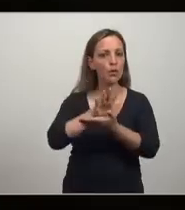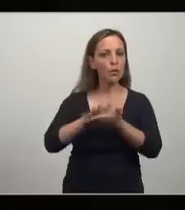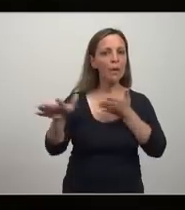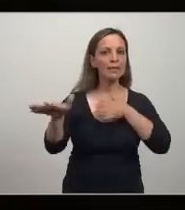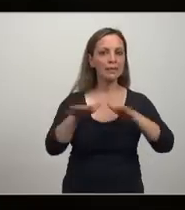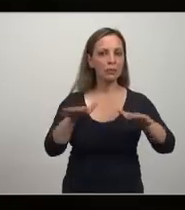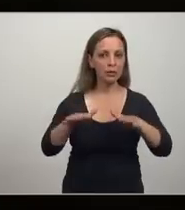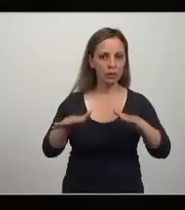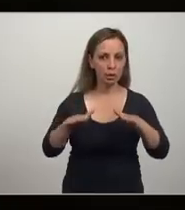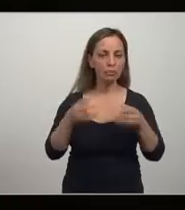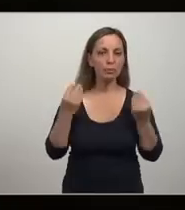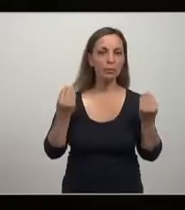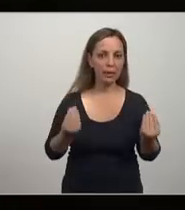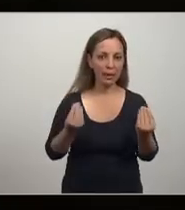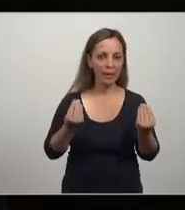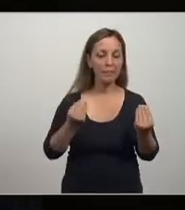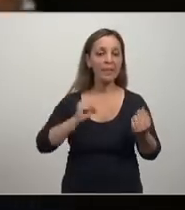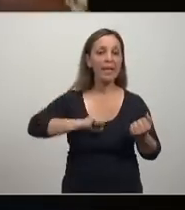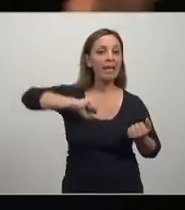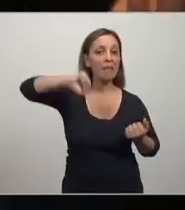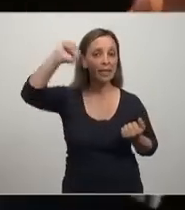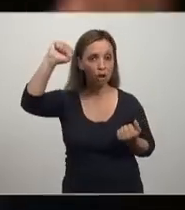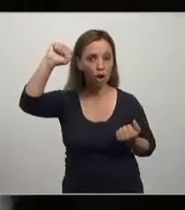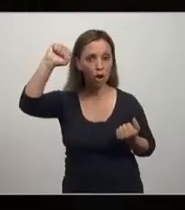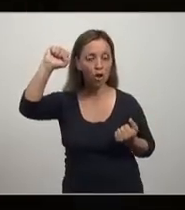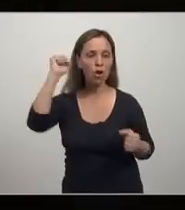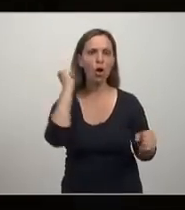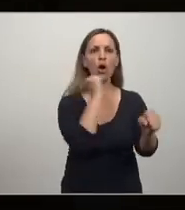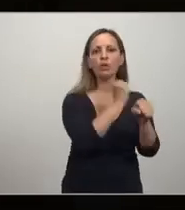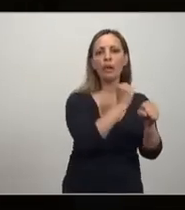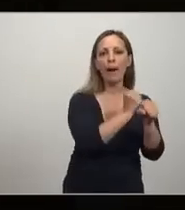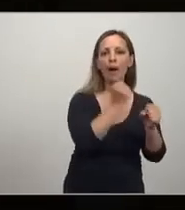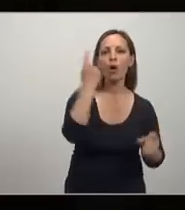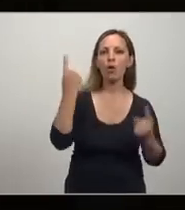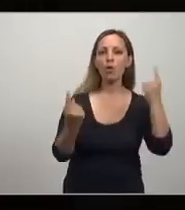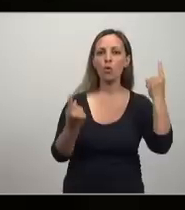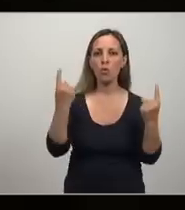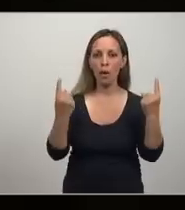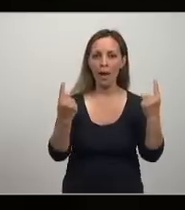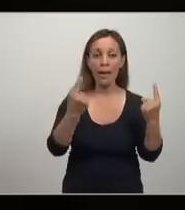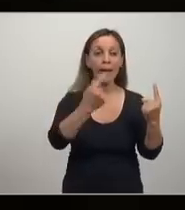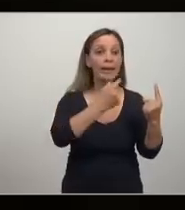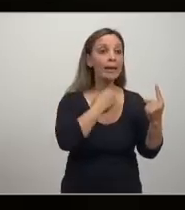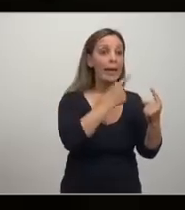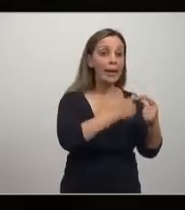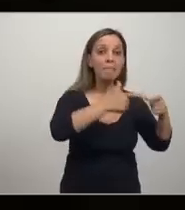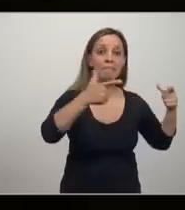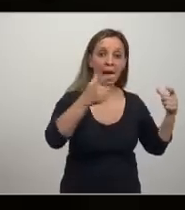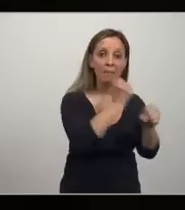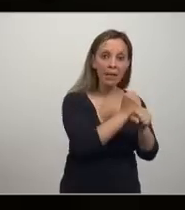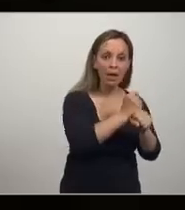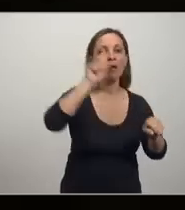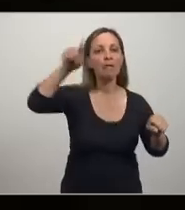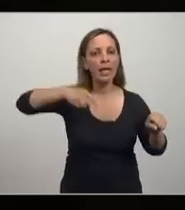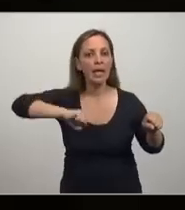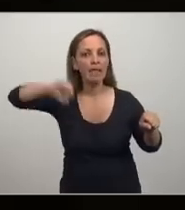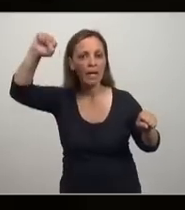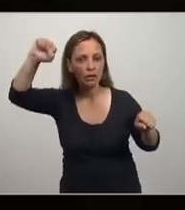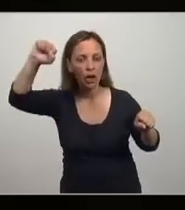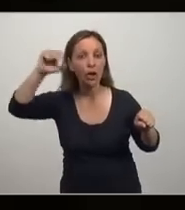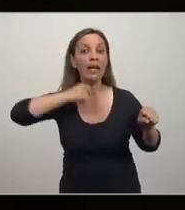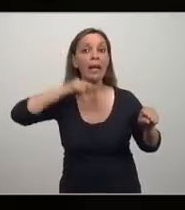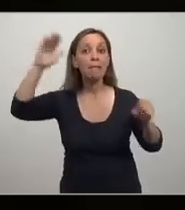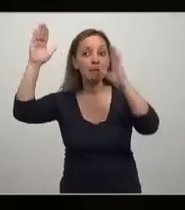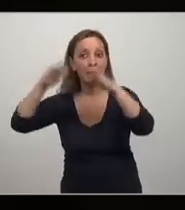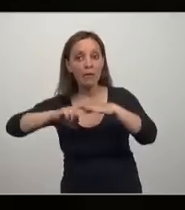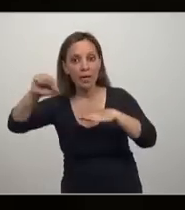Normalmente, había una disyuntura positiva, inflación o empleo. Querían más empleo, se generaba inflación. Querían bajar inflación, se generaba desempleo. Pero en